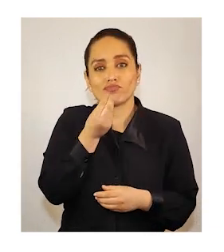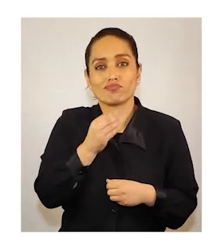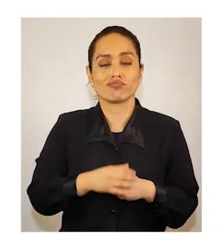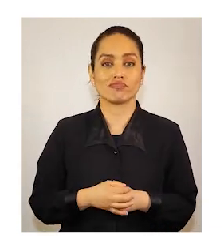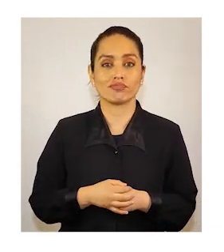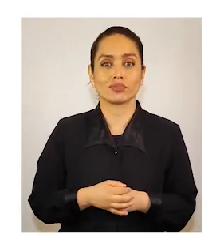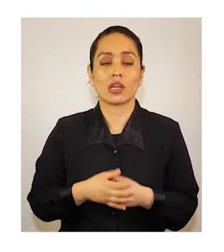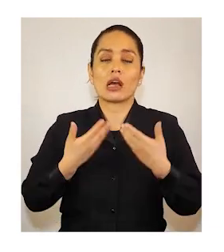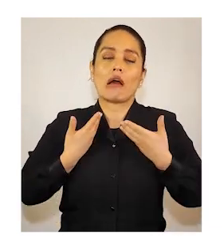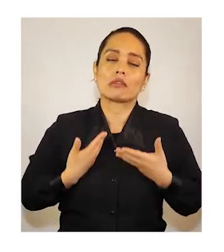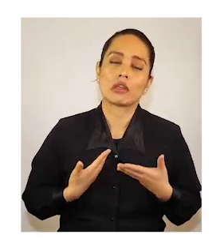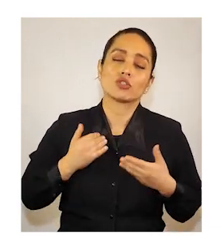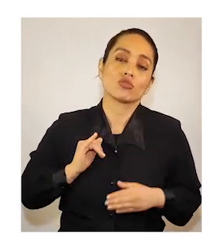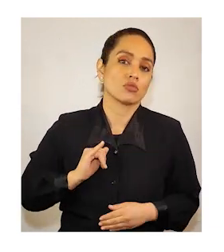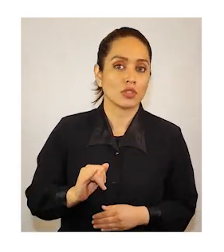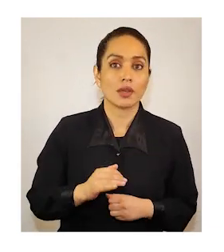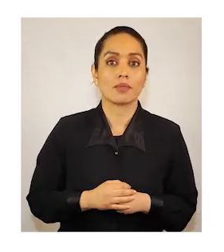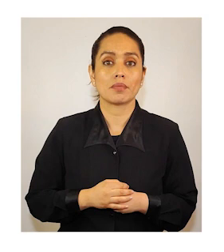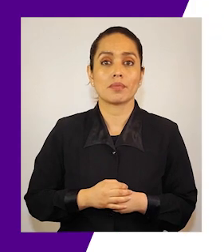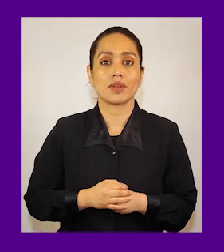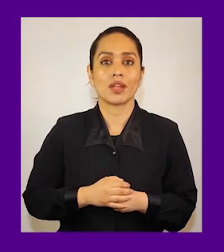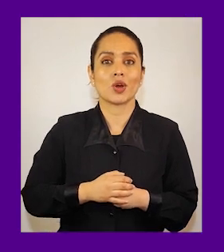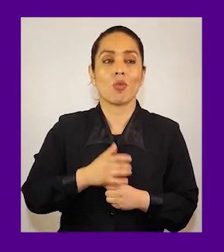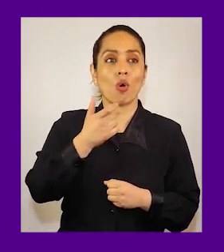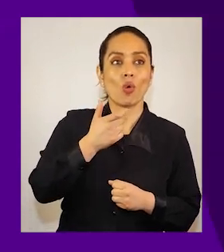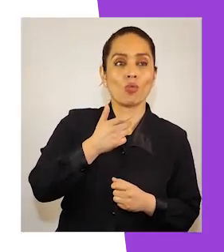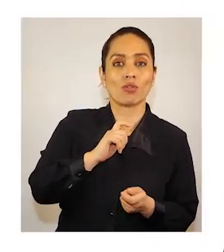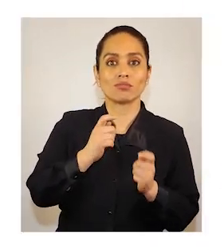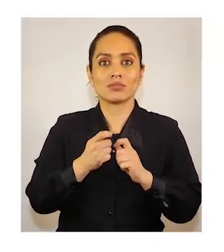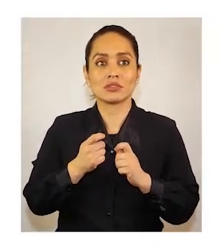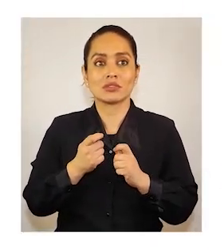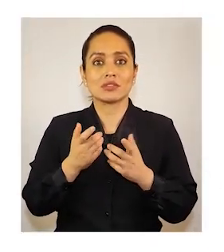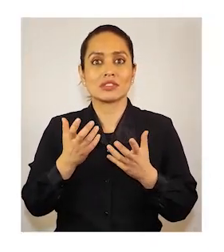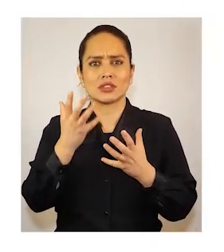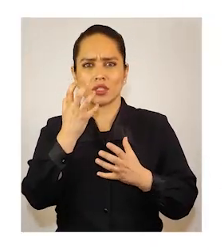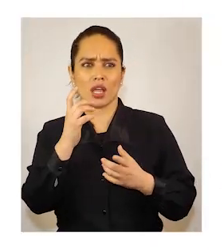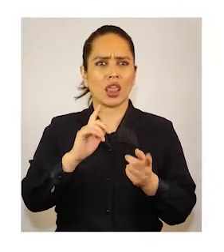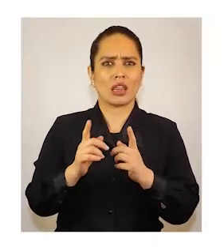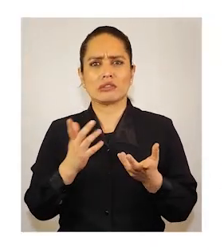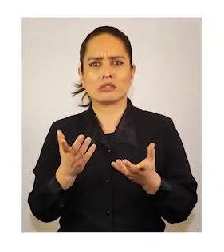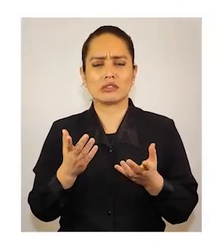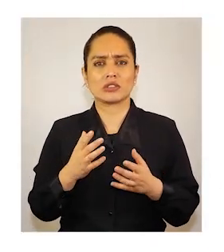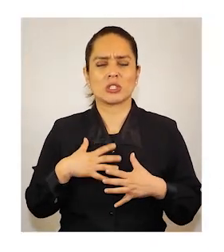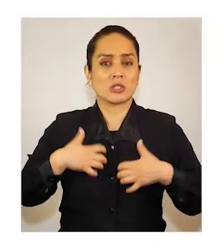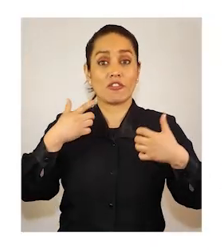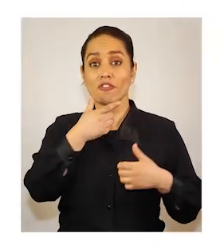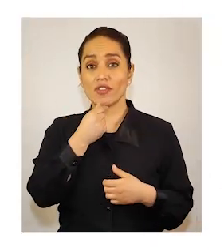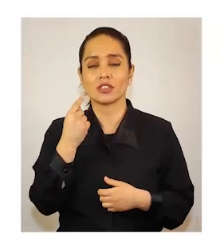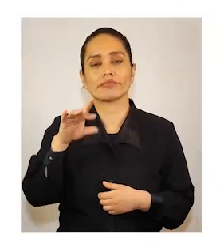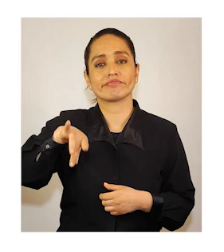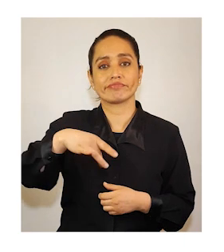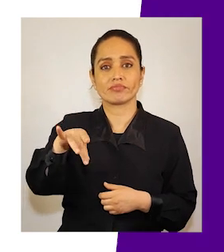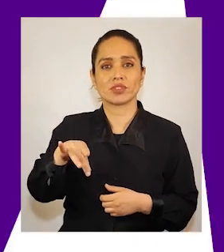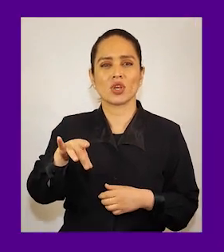constante. Cambios frecuentes de humor. Te irritas con facilidad. Aislamiento. Dar mucha